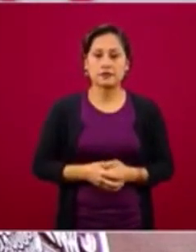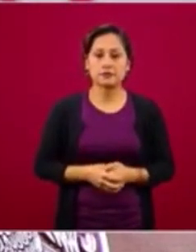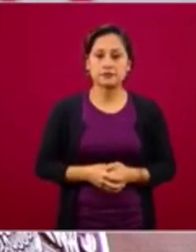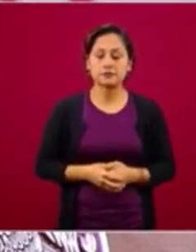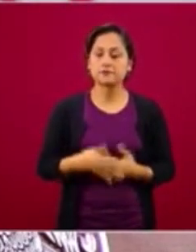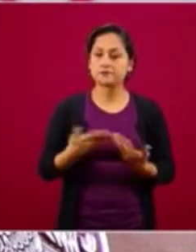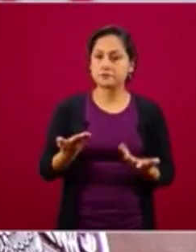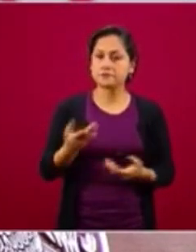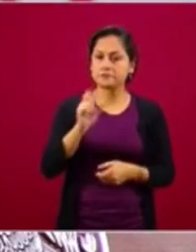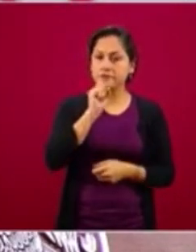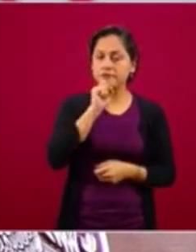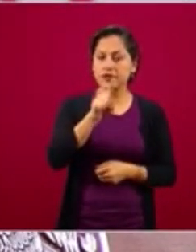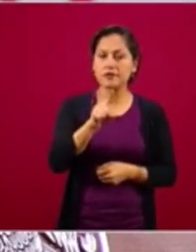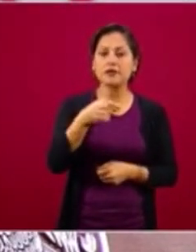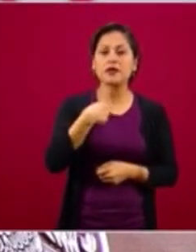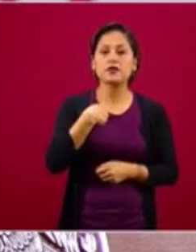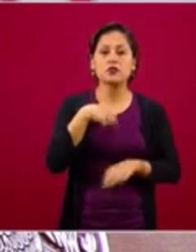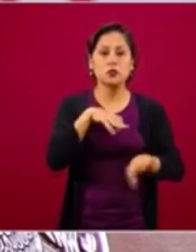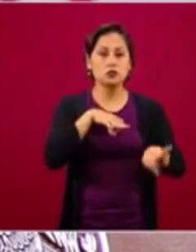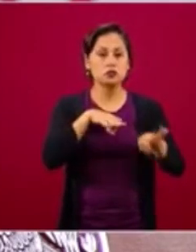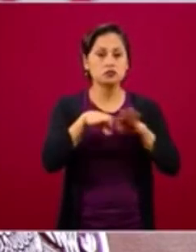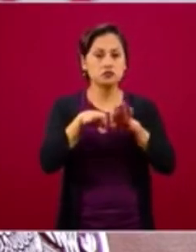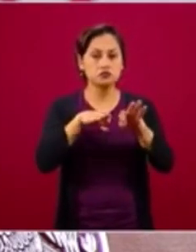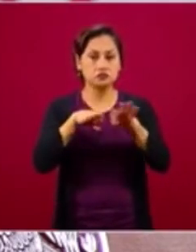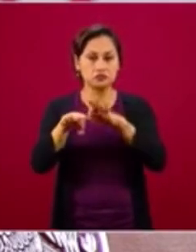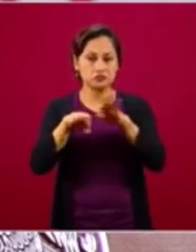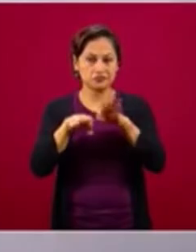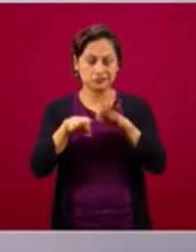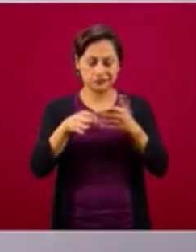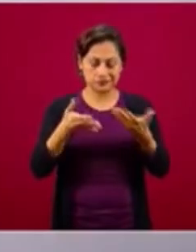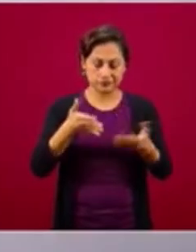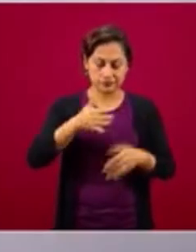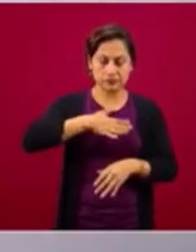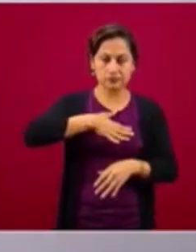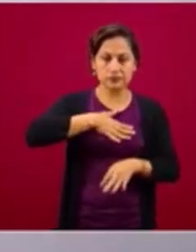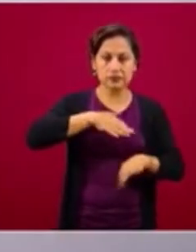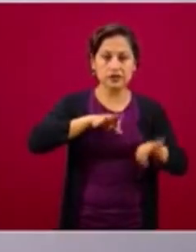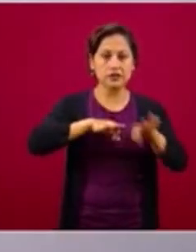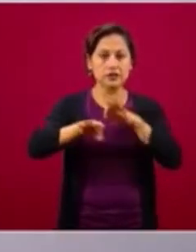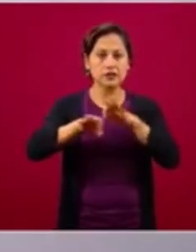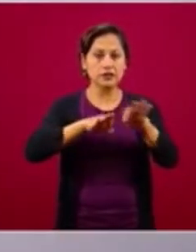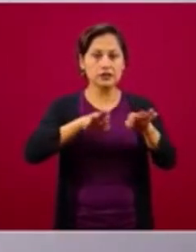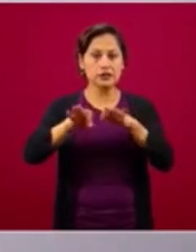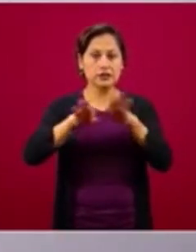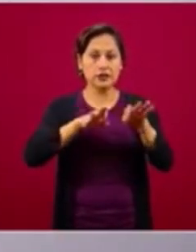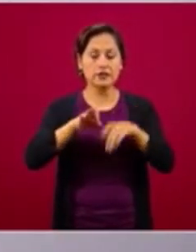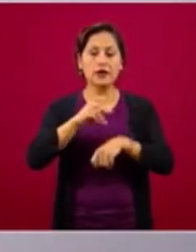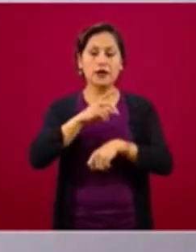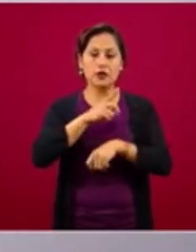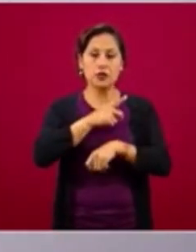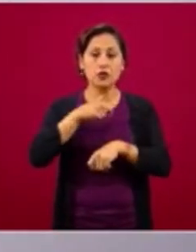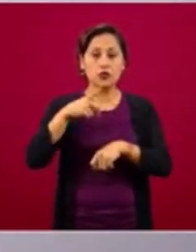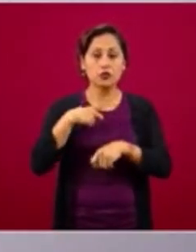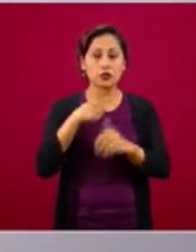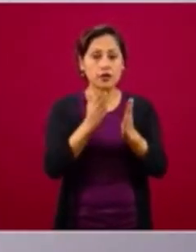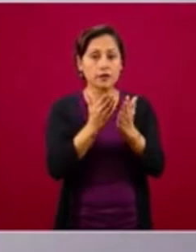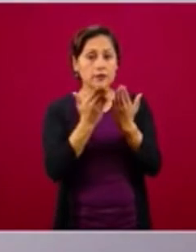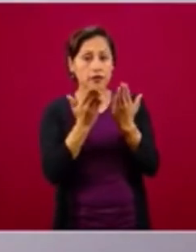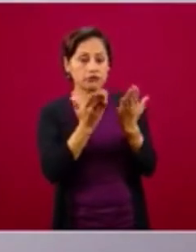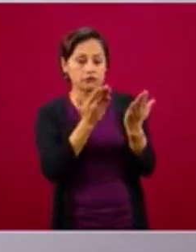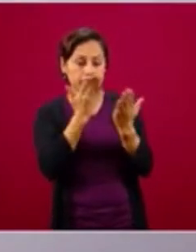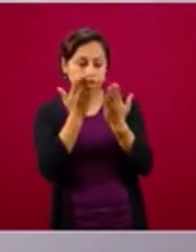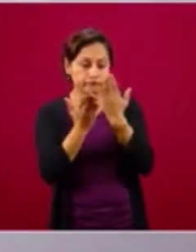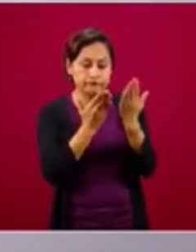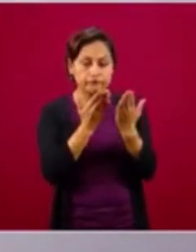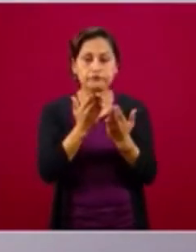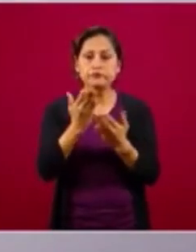mi trabajo tiene que ver con la teoría y con la práctica, con el pensamiento y con la